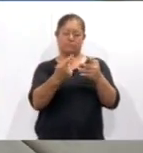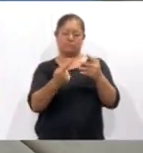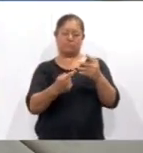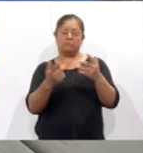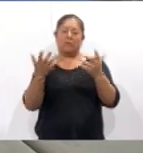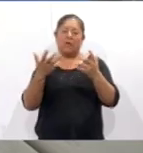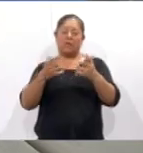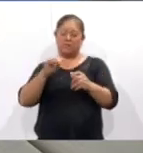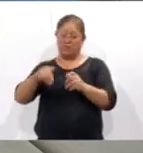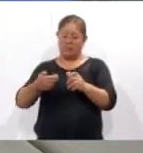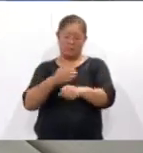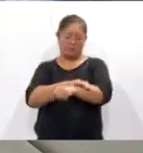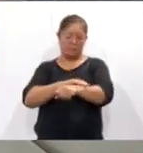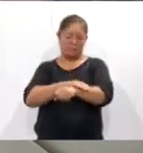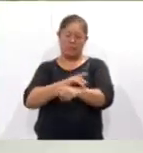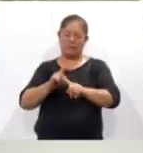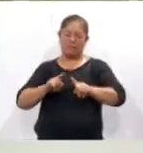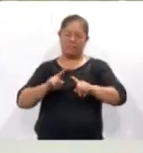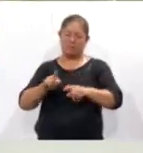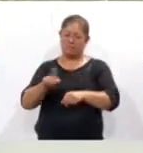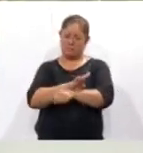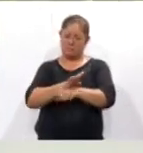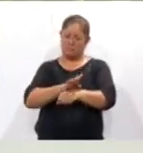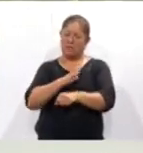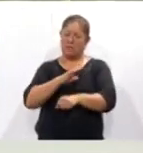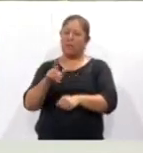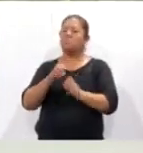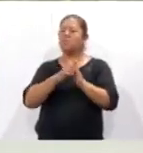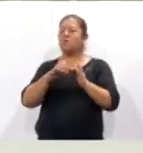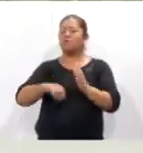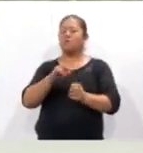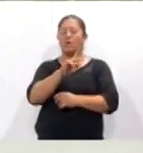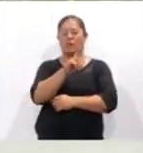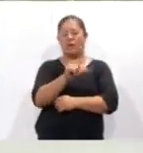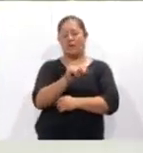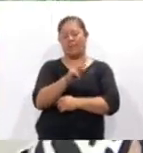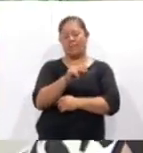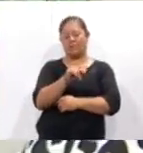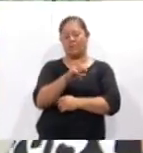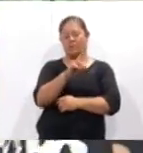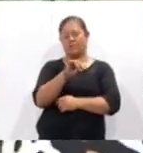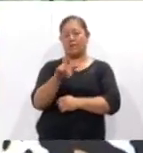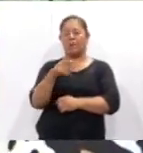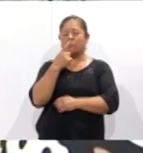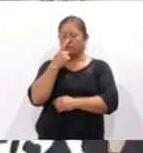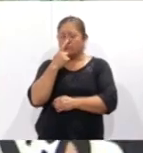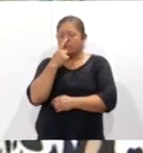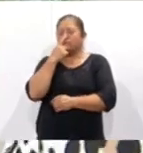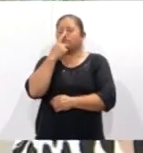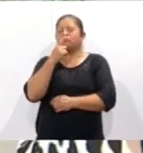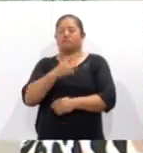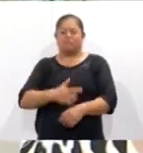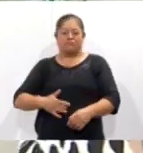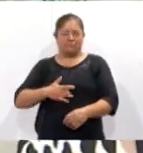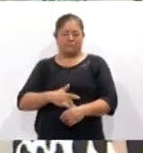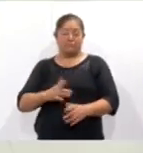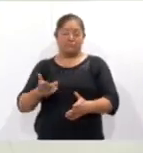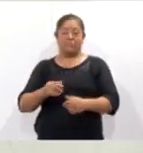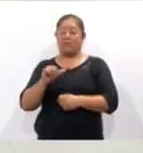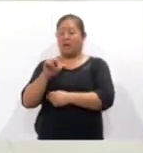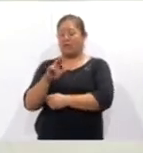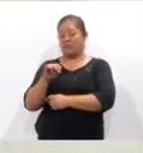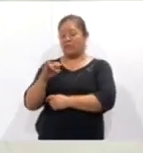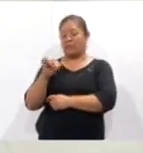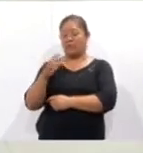diferentes pomadas y los beneficios que tienen, como la lavanda, que ayuda a combatir trastornos de nervios y estomacales, el árnica, para aliviar